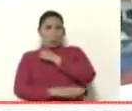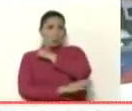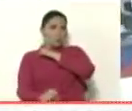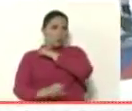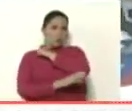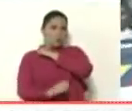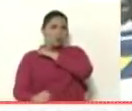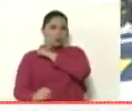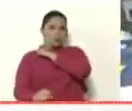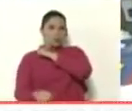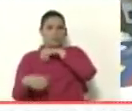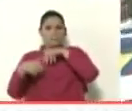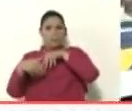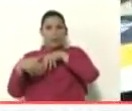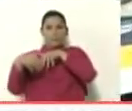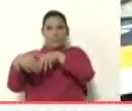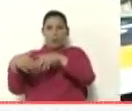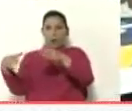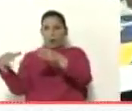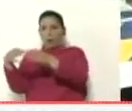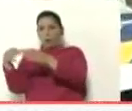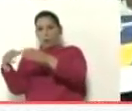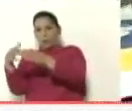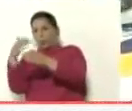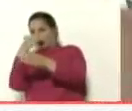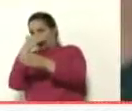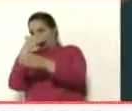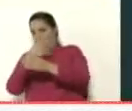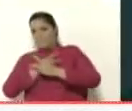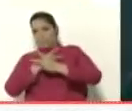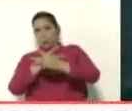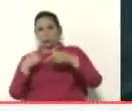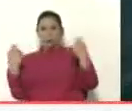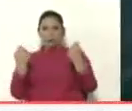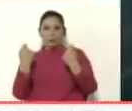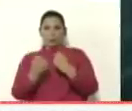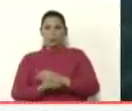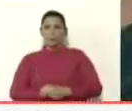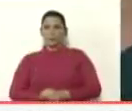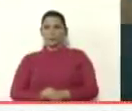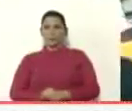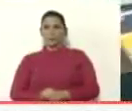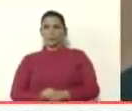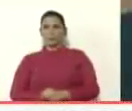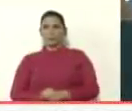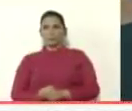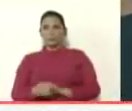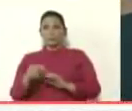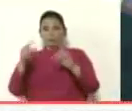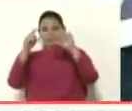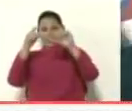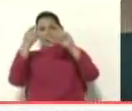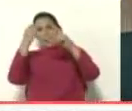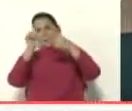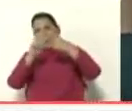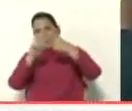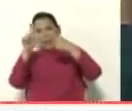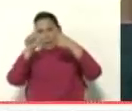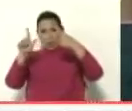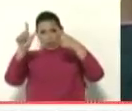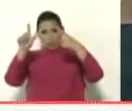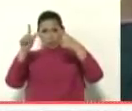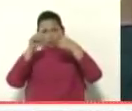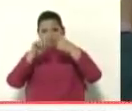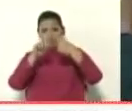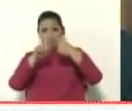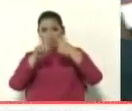militantes y dirigentes del grupo terrorista Voluntad Popular. Leopoldo López, su ungido,